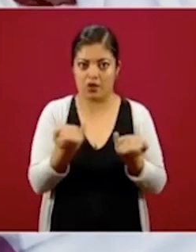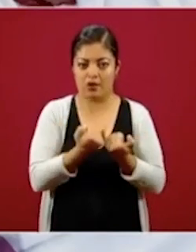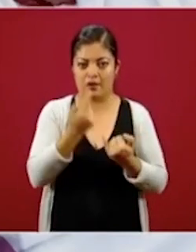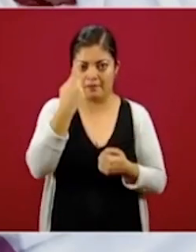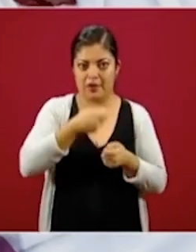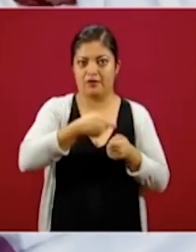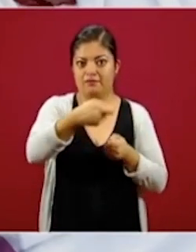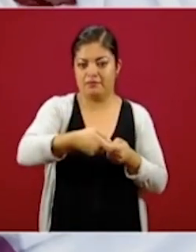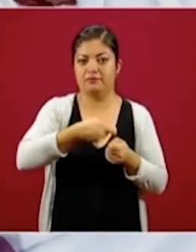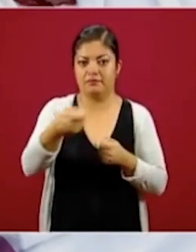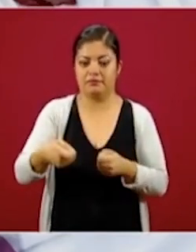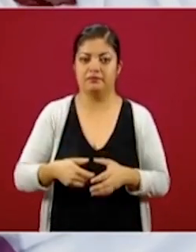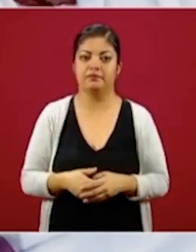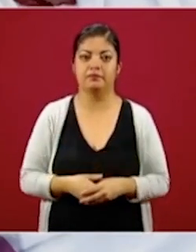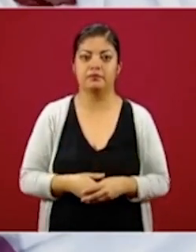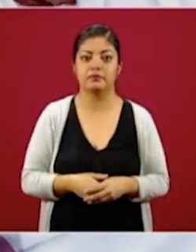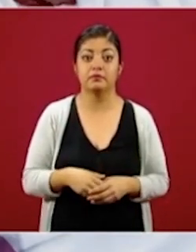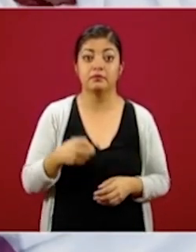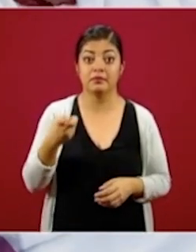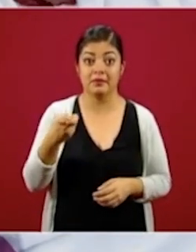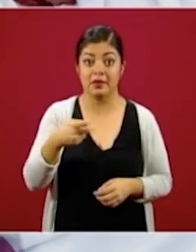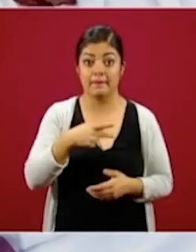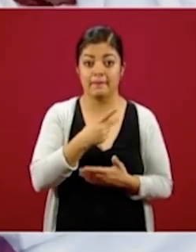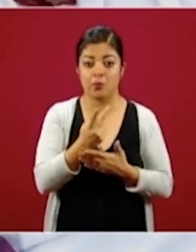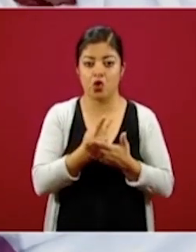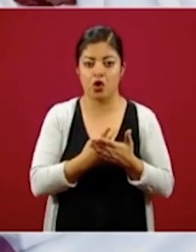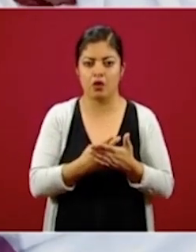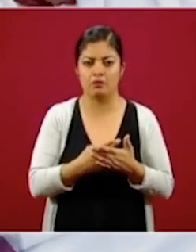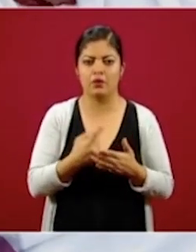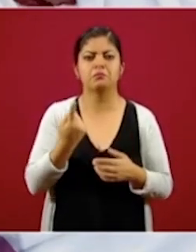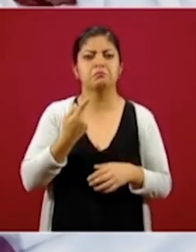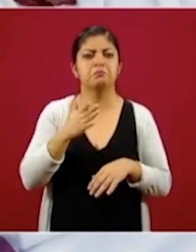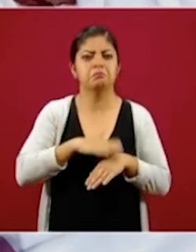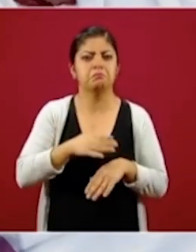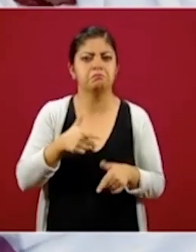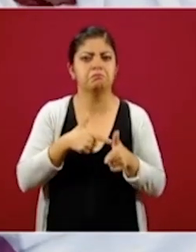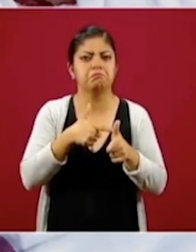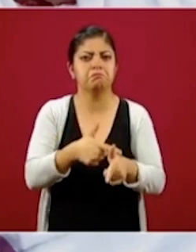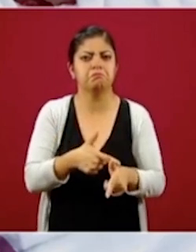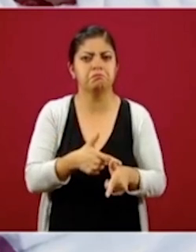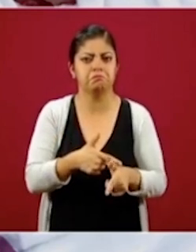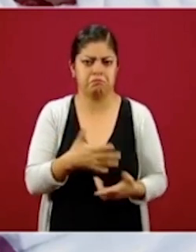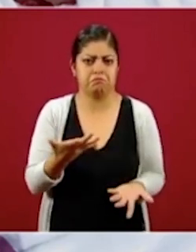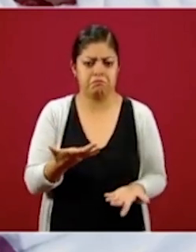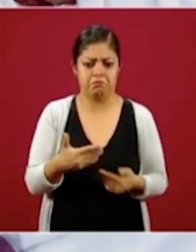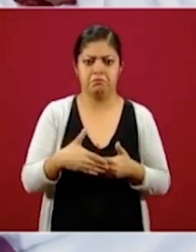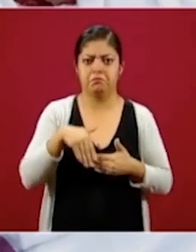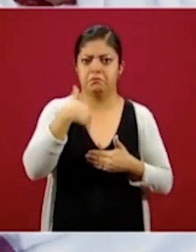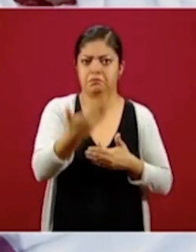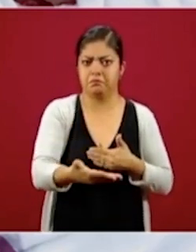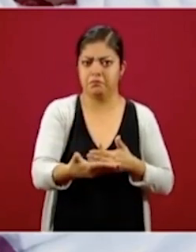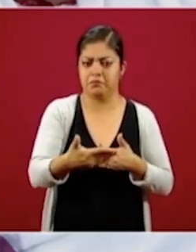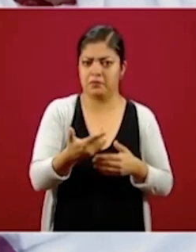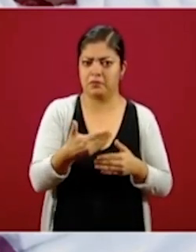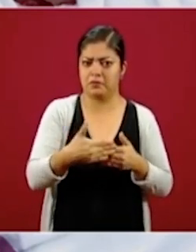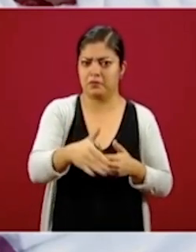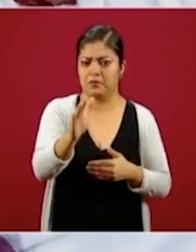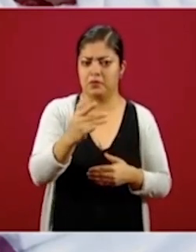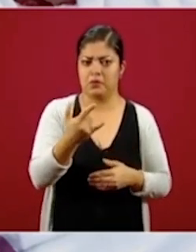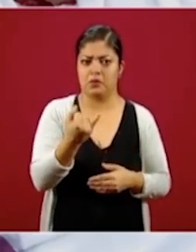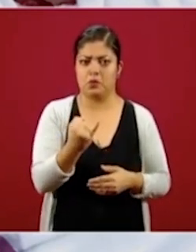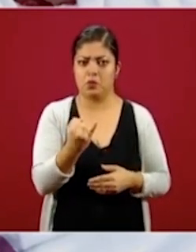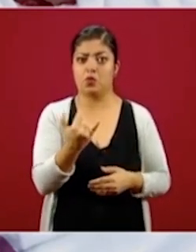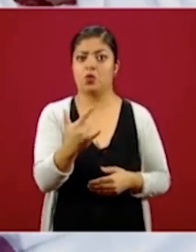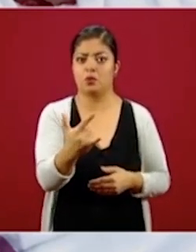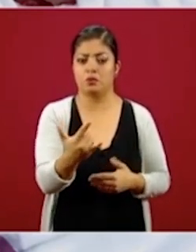Bueno, este programa tendrá que sigue para este segundo semestre del año, tenemos